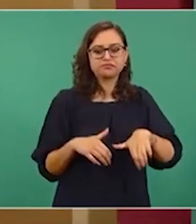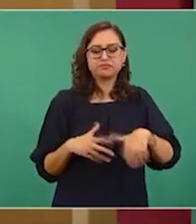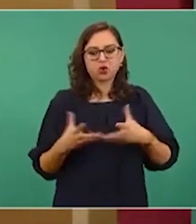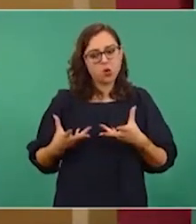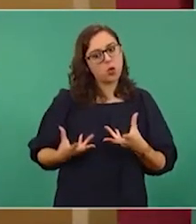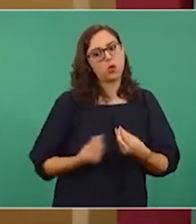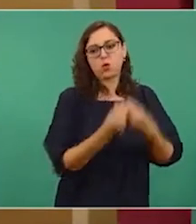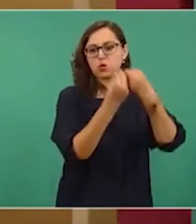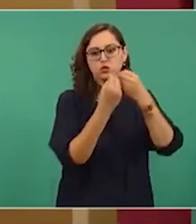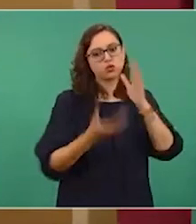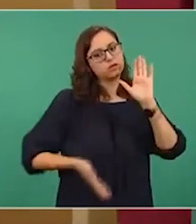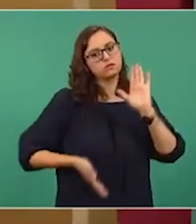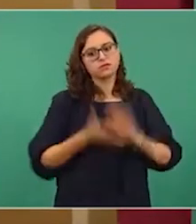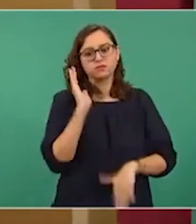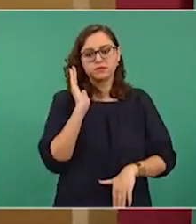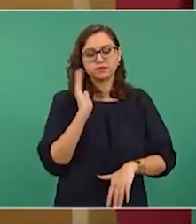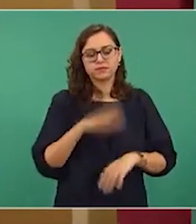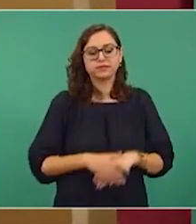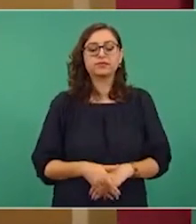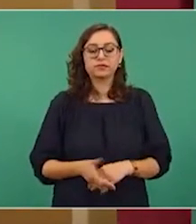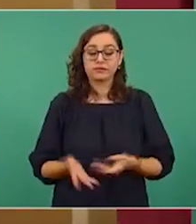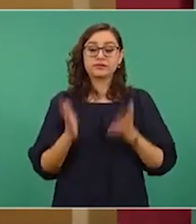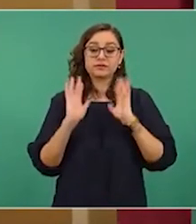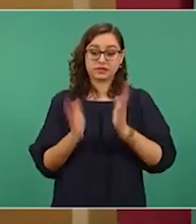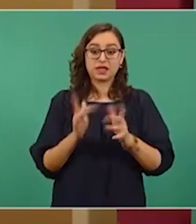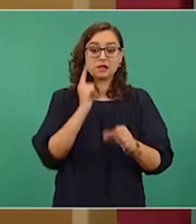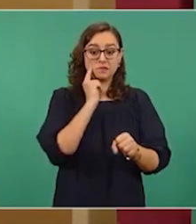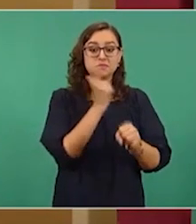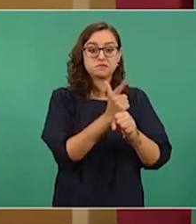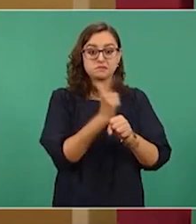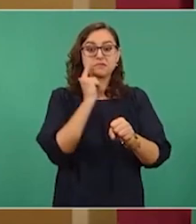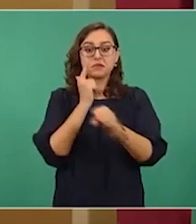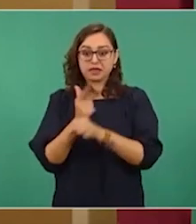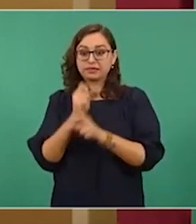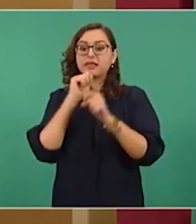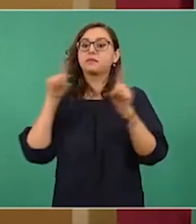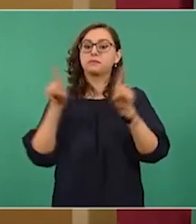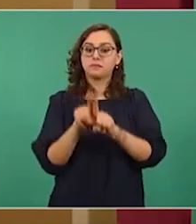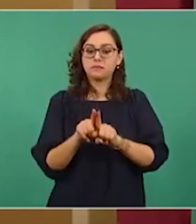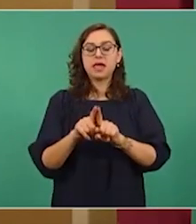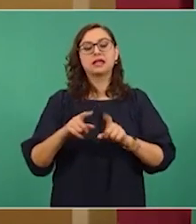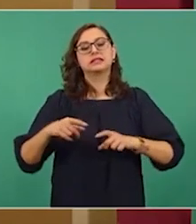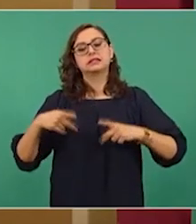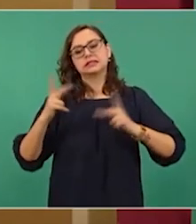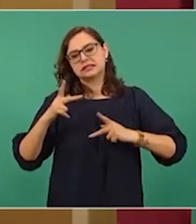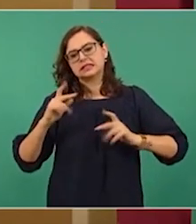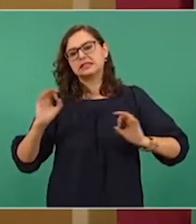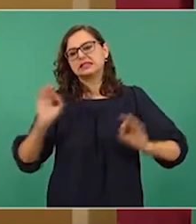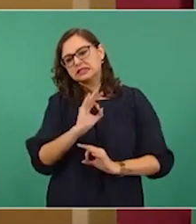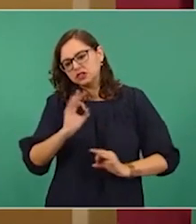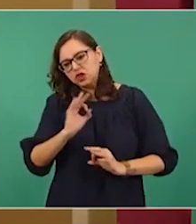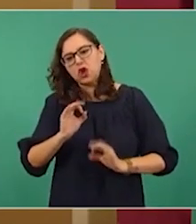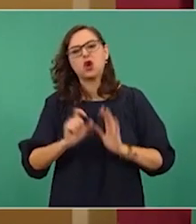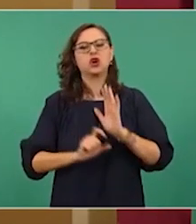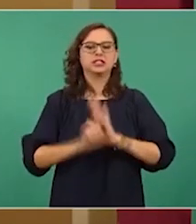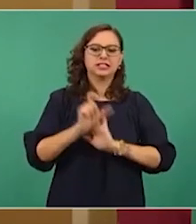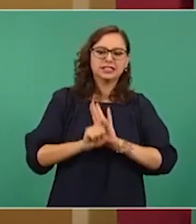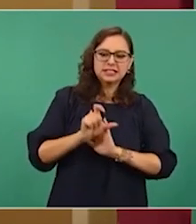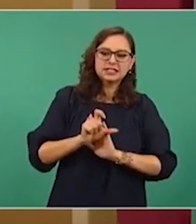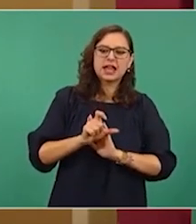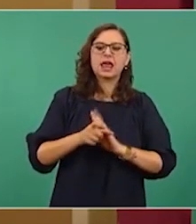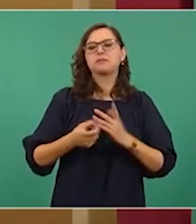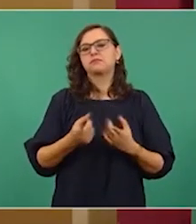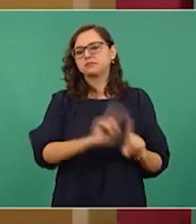como también se ha visto en algunas redes como TikTok e Instagram, de tal suerte que socializan con